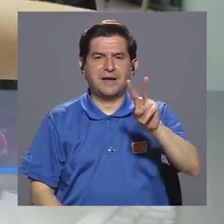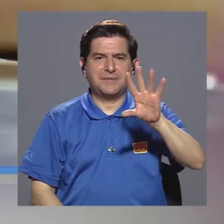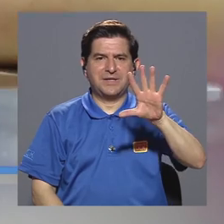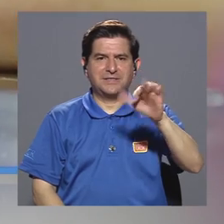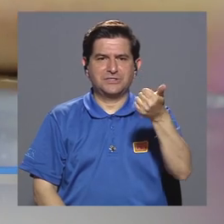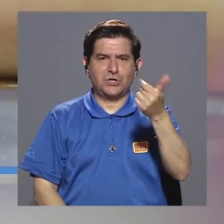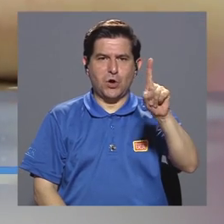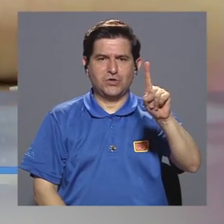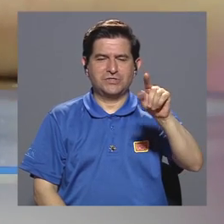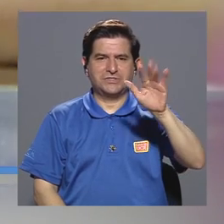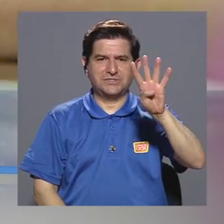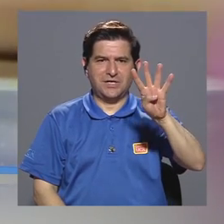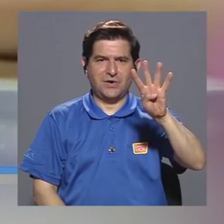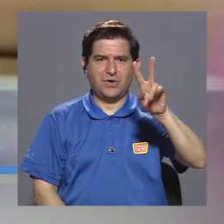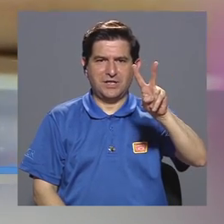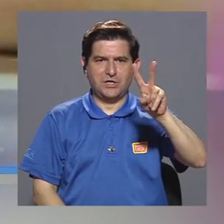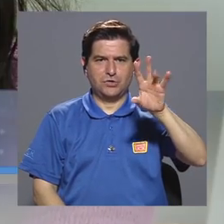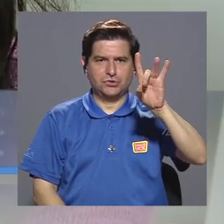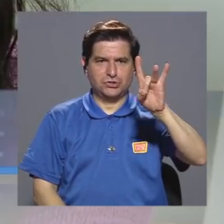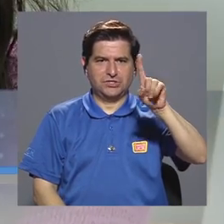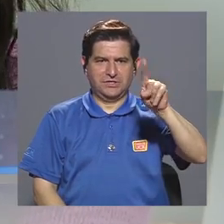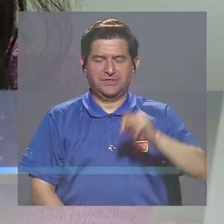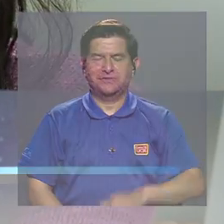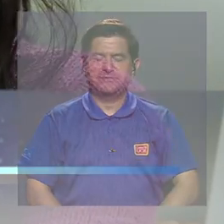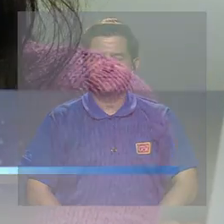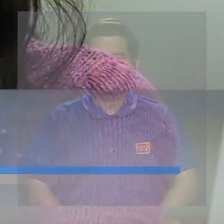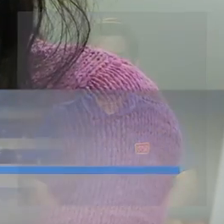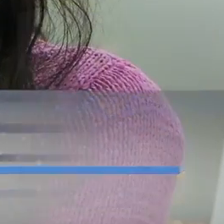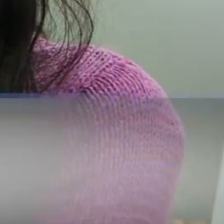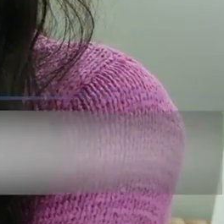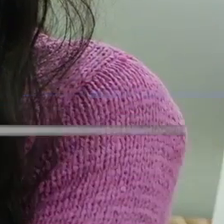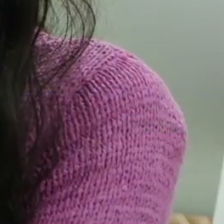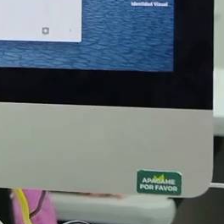teléfono 2511-4281. ¡Suscríbete al